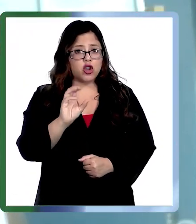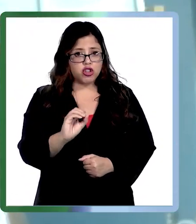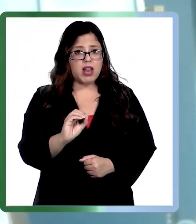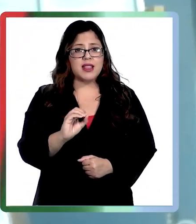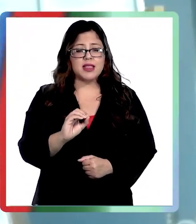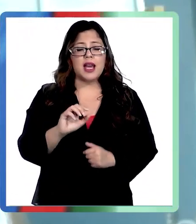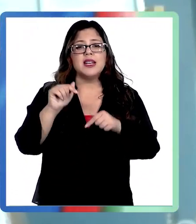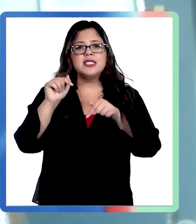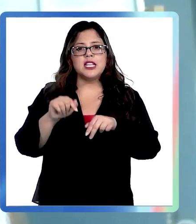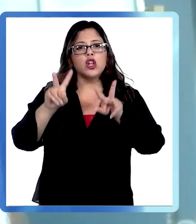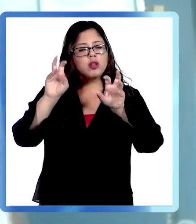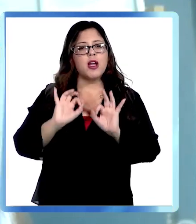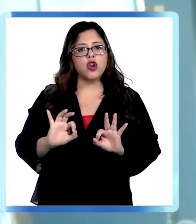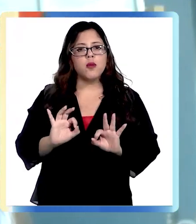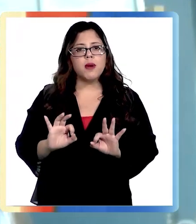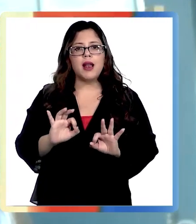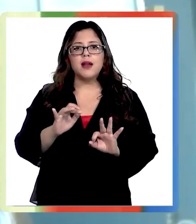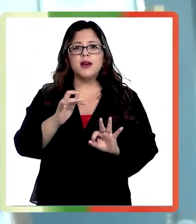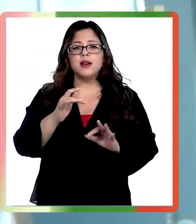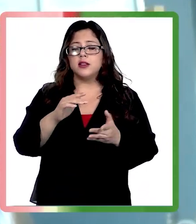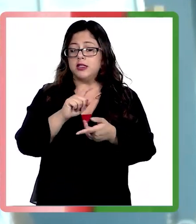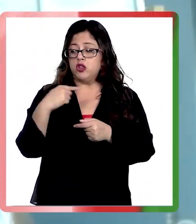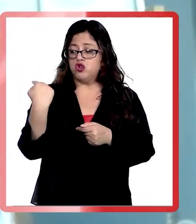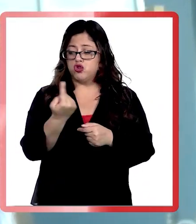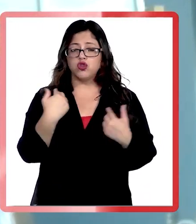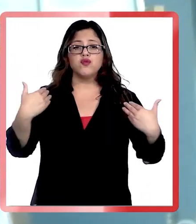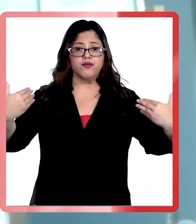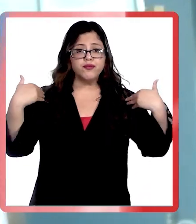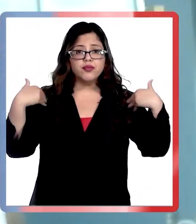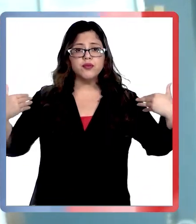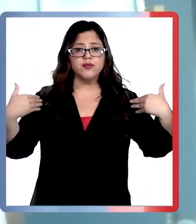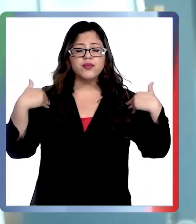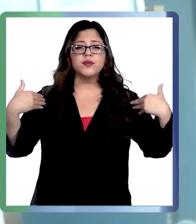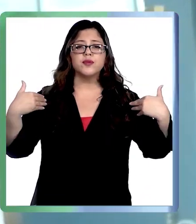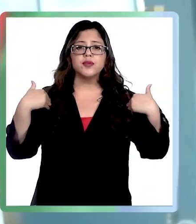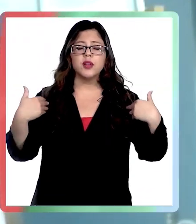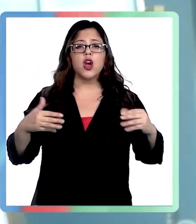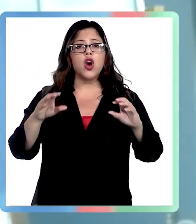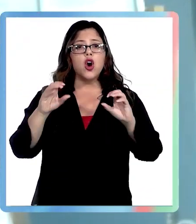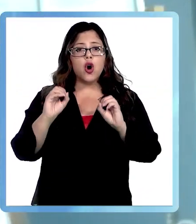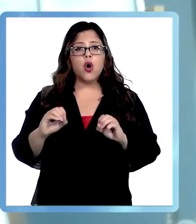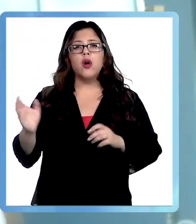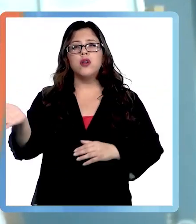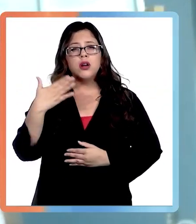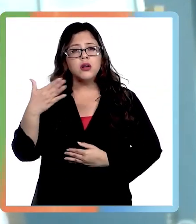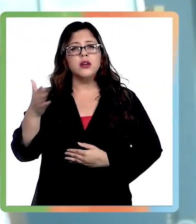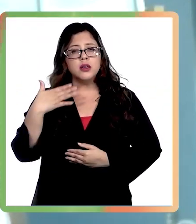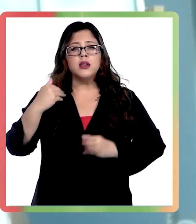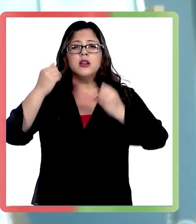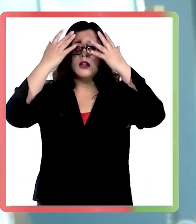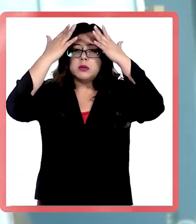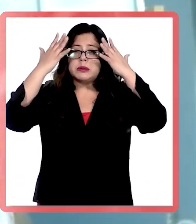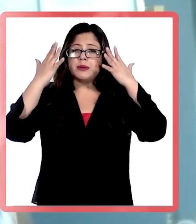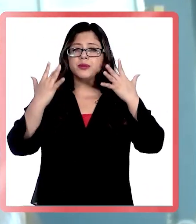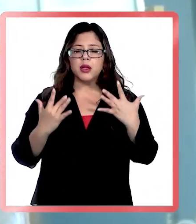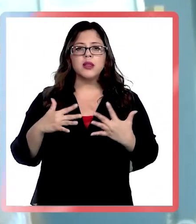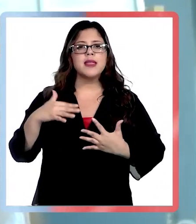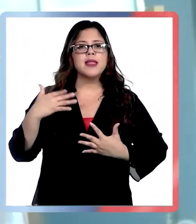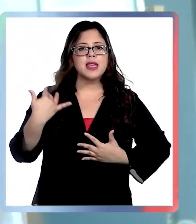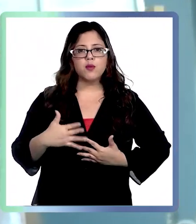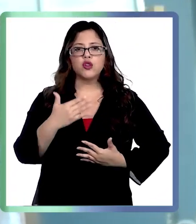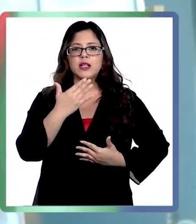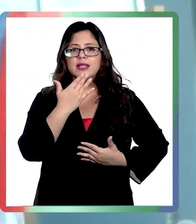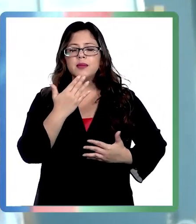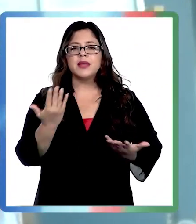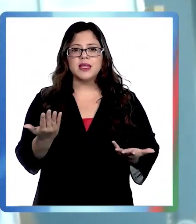Y esto es en condiciones normales. Si es que vamos a hacer actividad física, o si hay un día de demasiado calor y has respirado mucho, también es importante poder